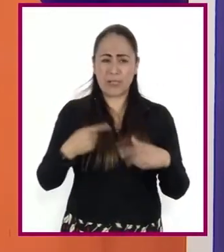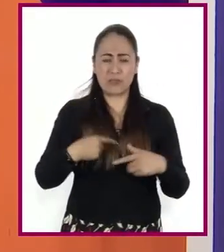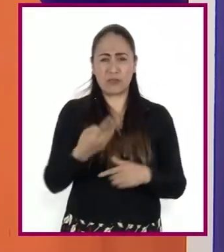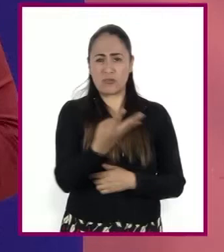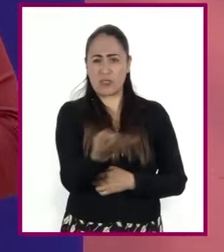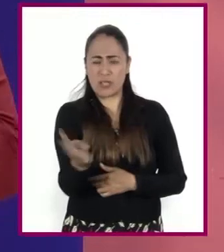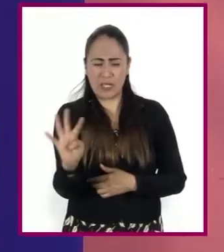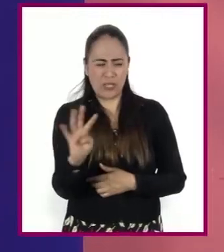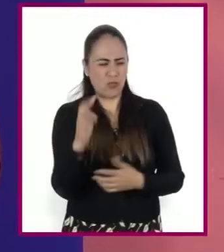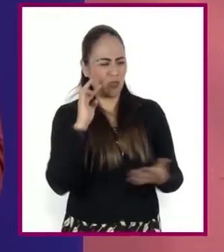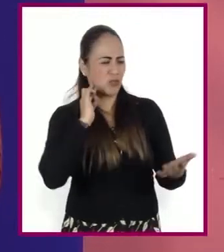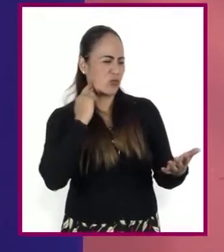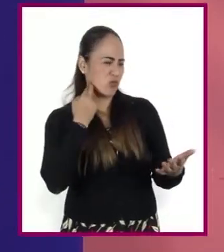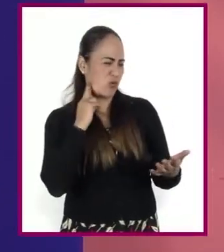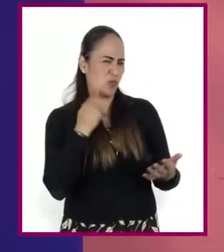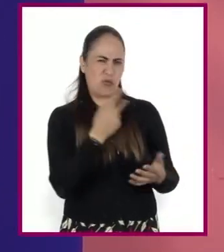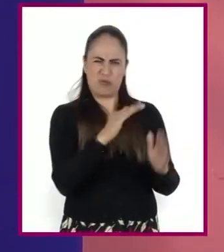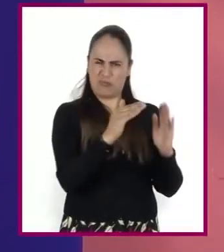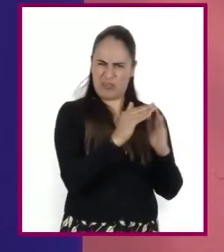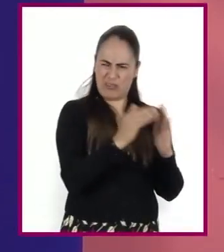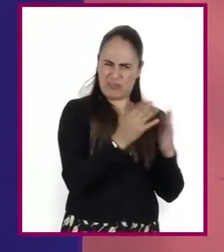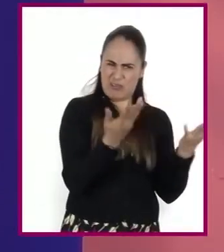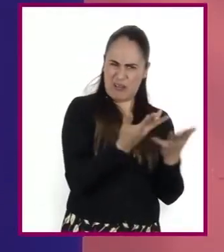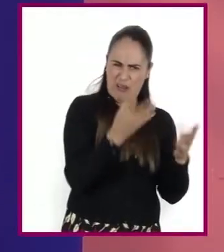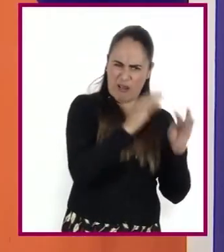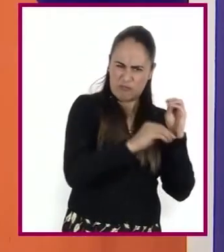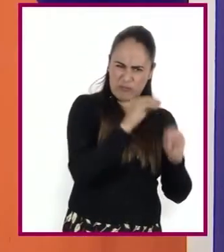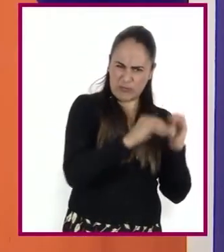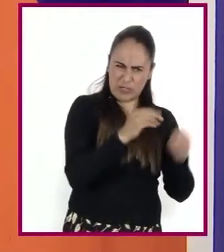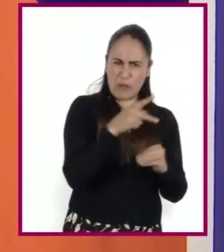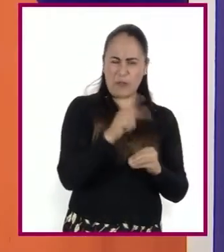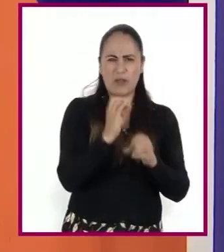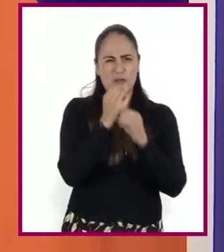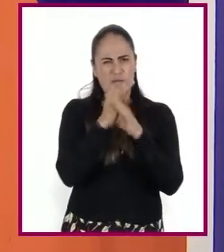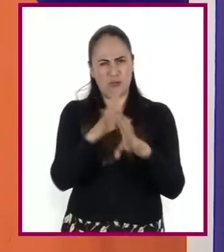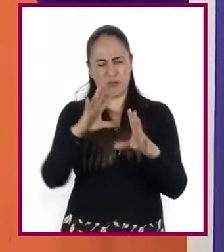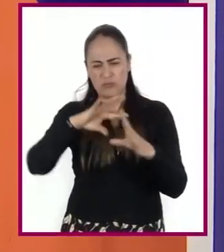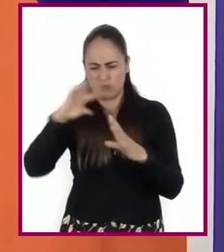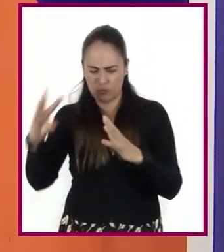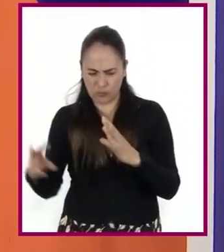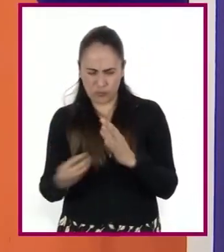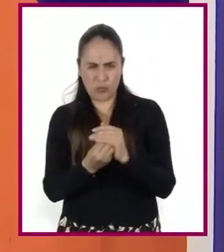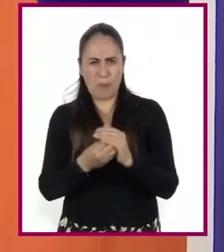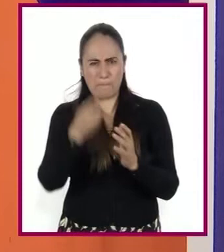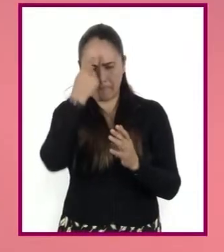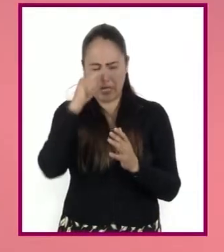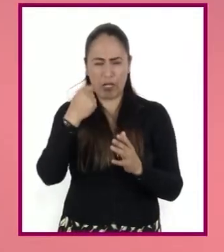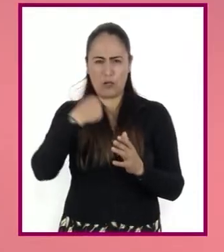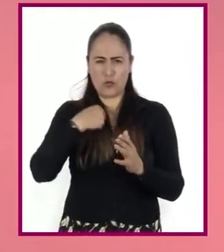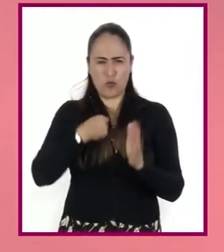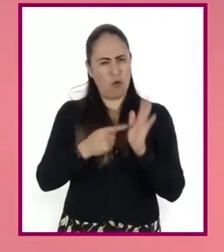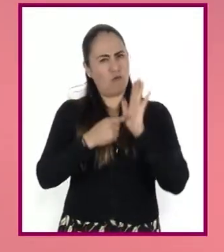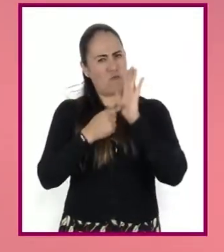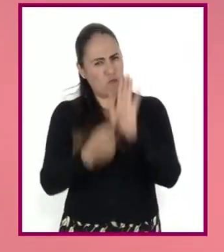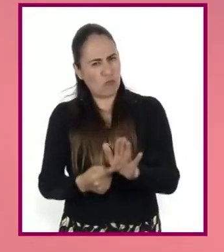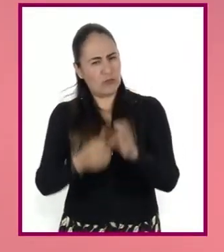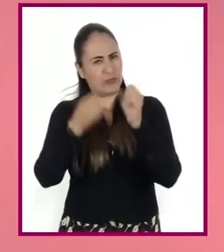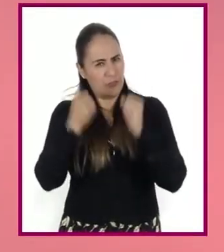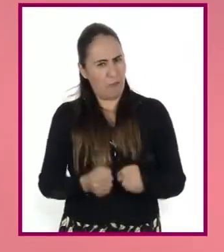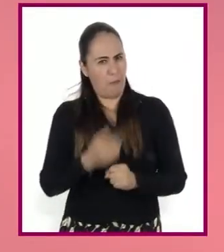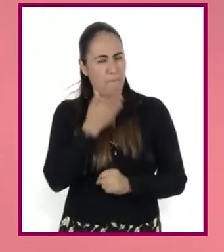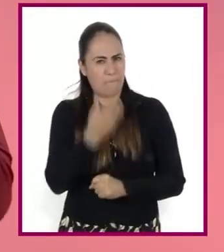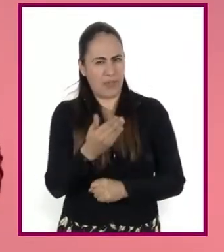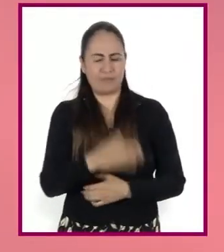el mundo de los robots caseros, pero usando información complementaria para reforzar mi resumen. Muy bien,